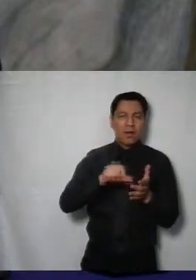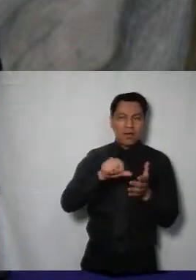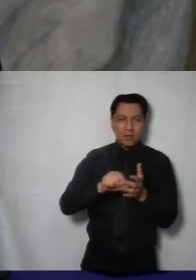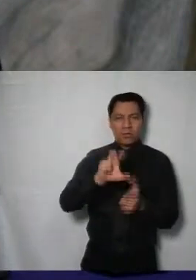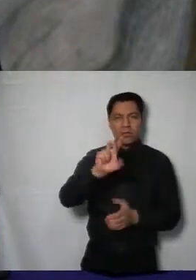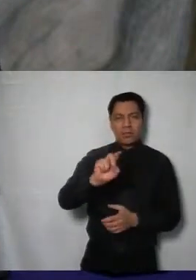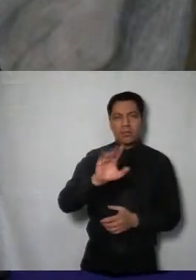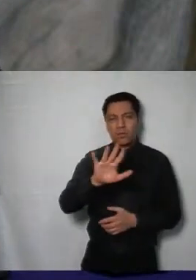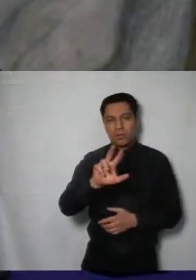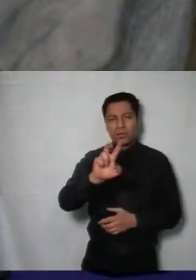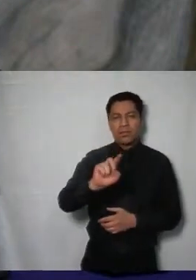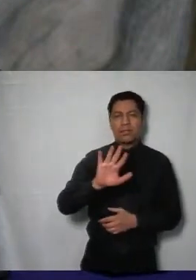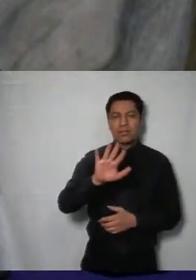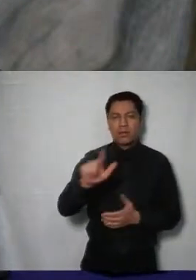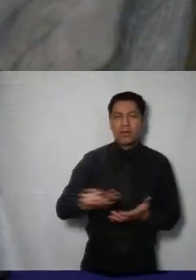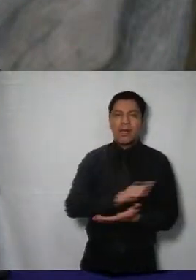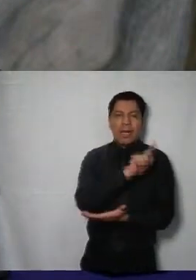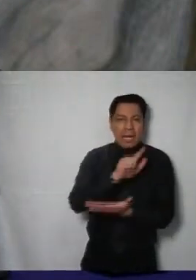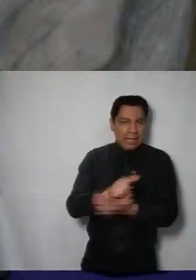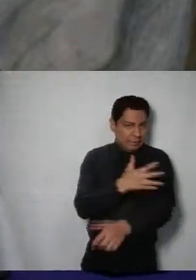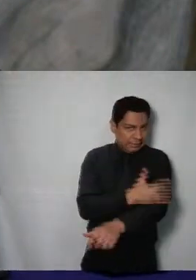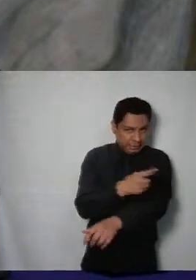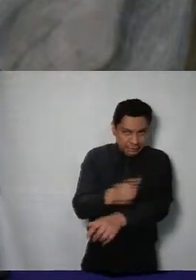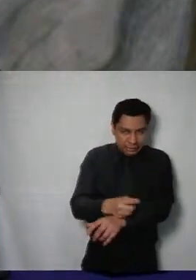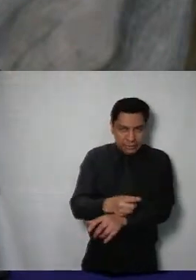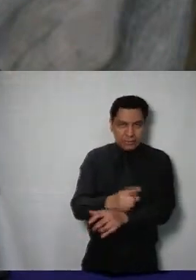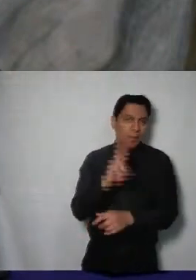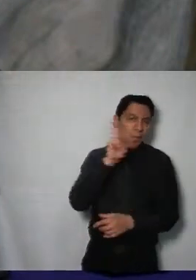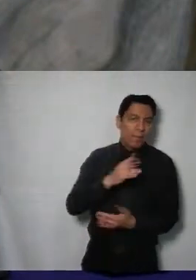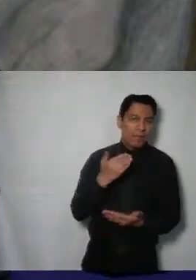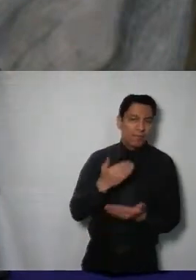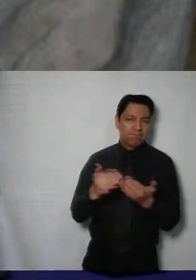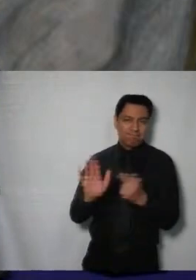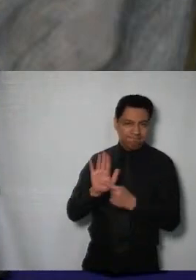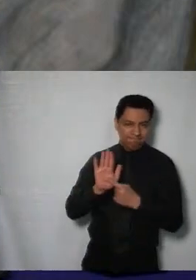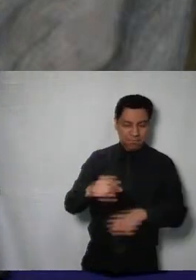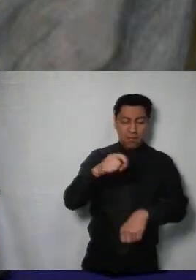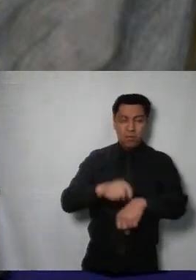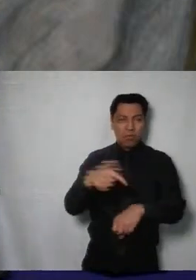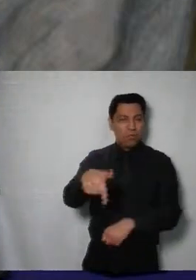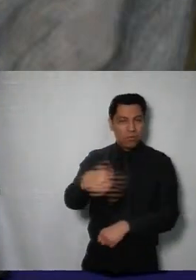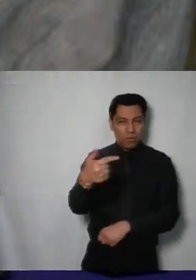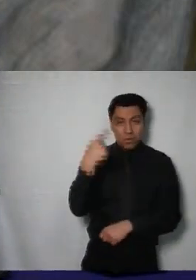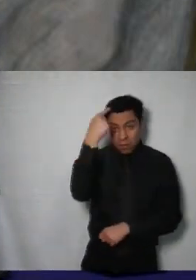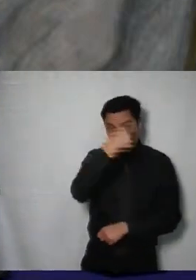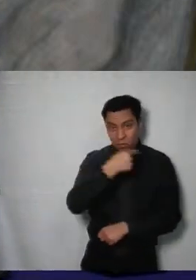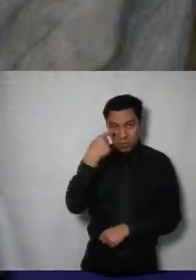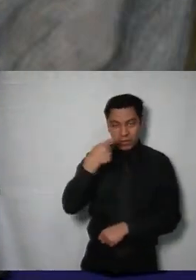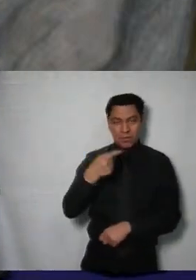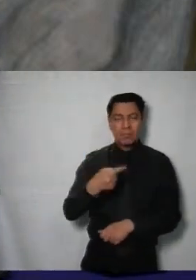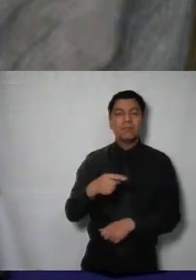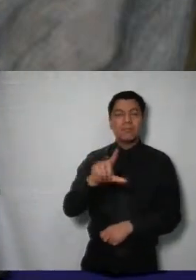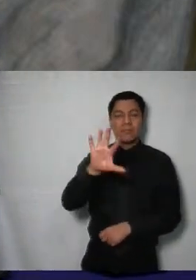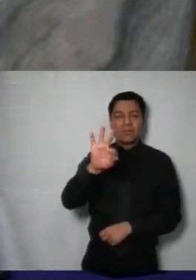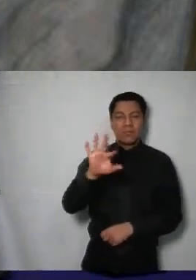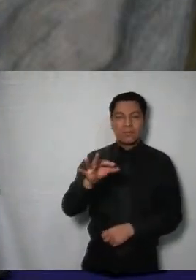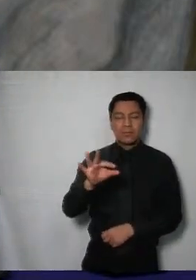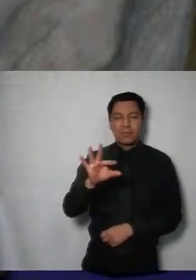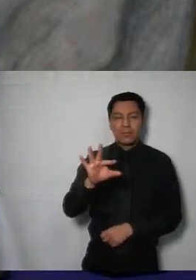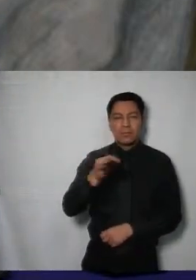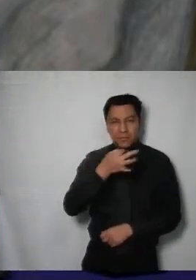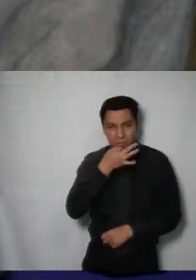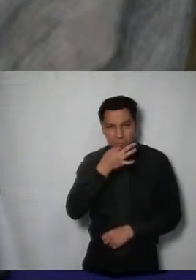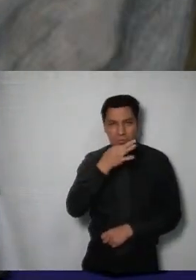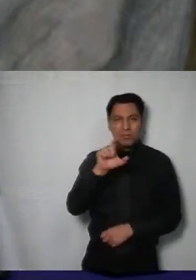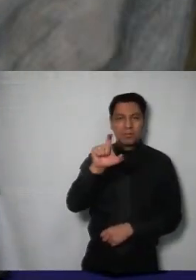65 de la Ley de Transparencia, acceso a la información pública y rendición de cuentas de la Ciudad de México, siendo las 12 horas con 40 minutos del día